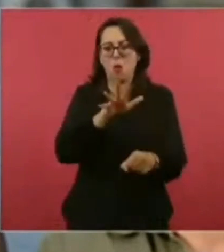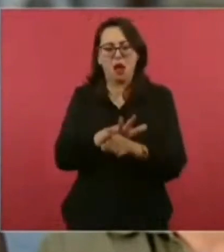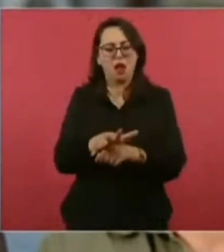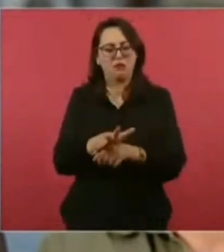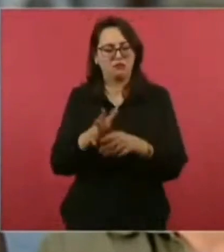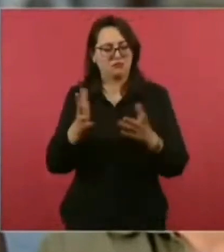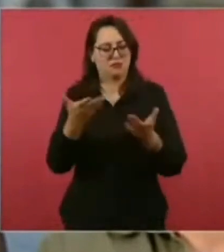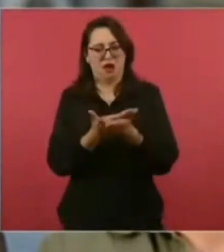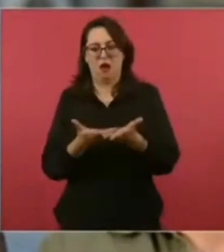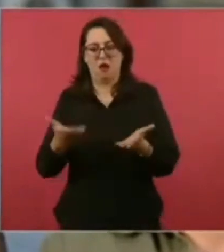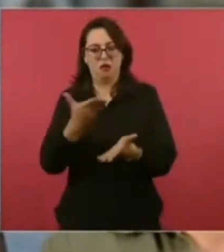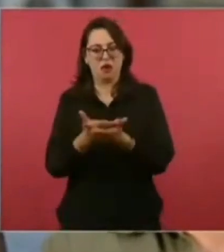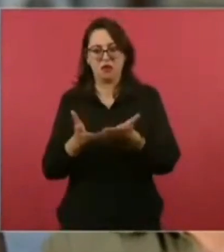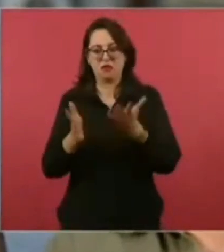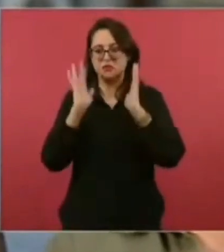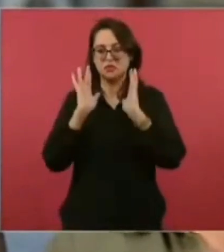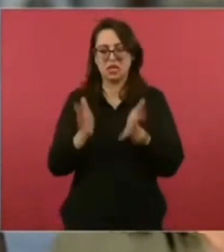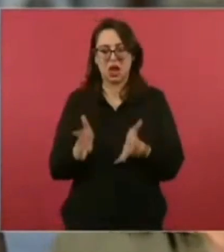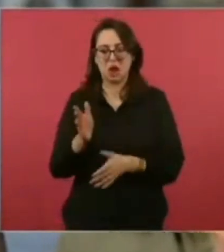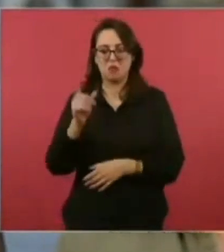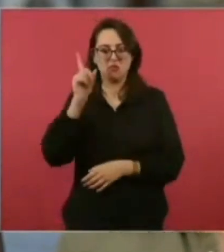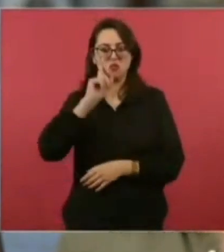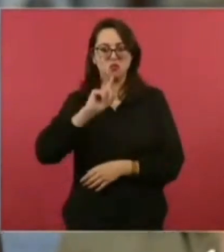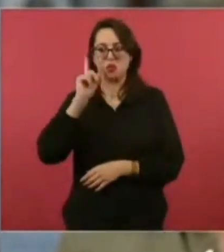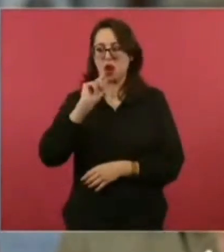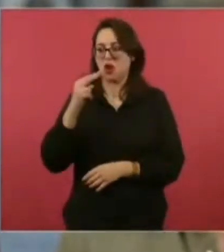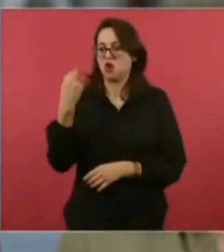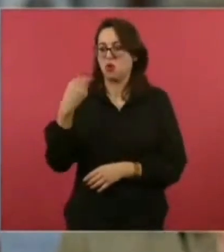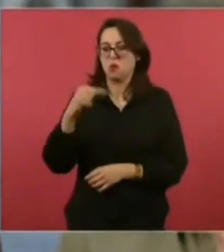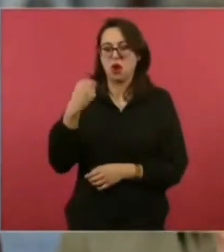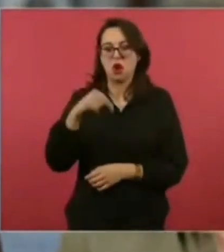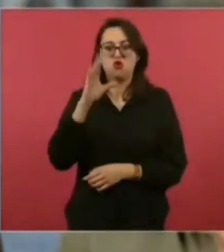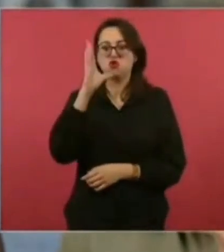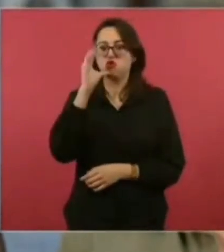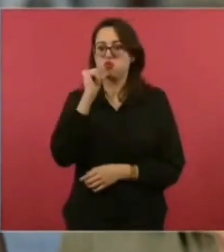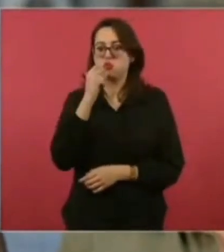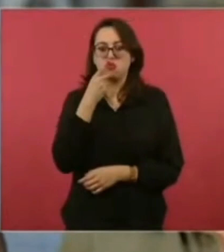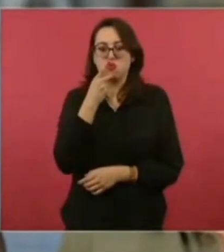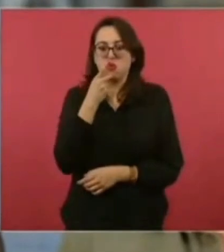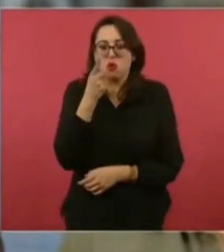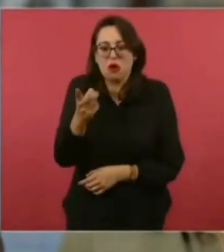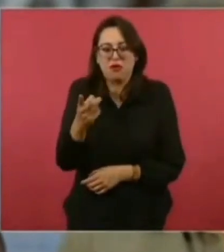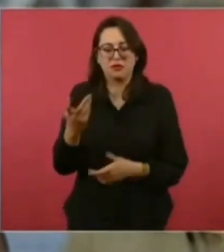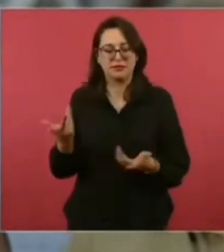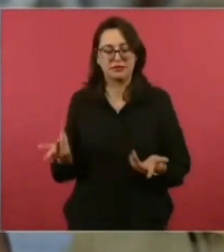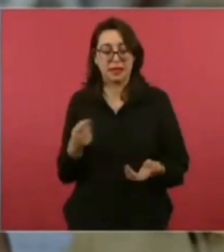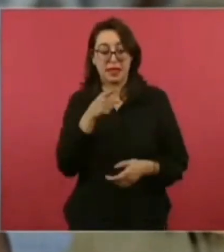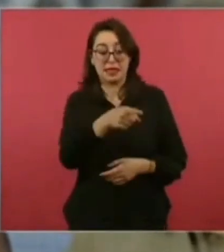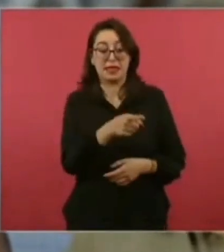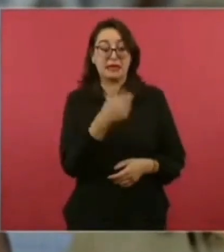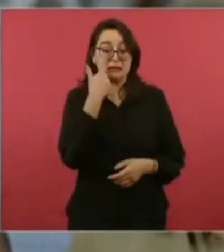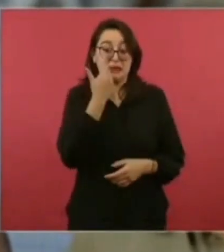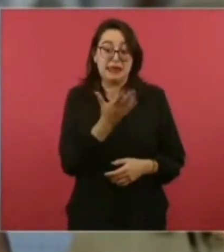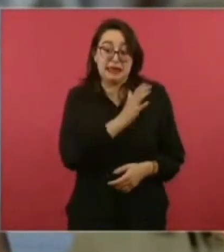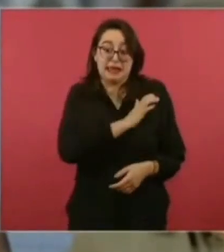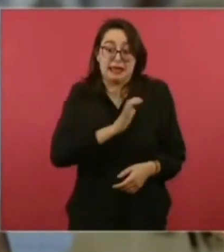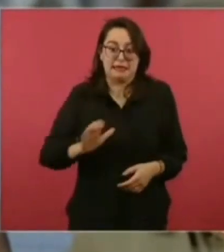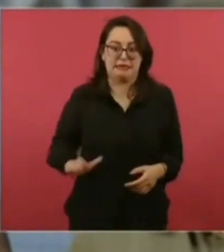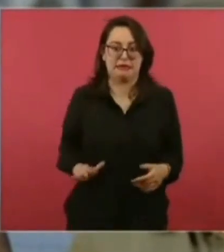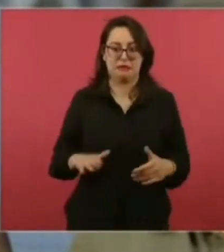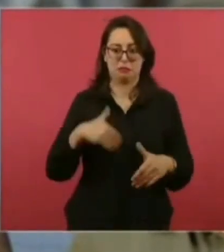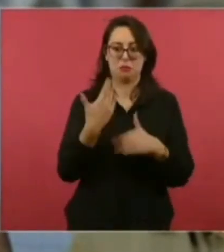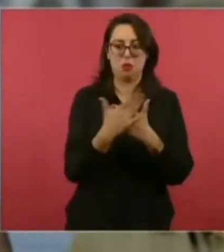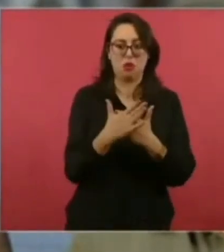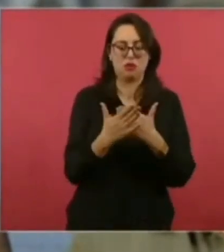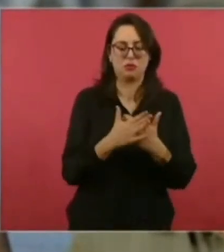no puedes hablar de esta persona, que además sabemos es la precandidata favorita del bloque opositor. Y en ese contexto,